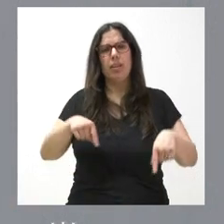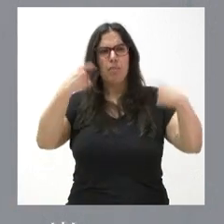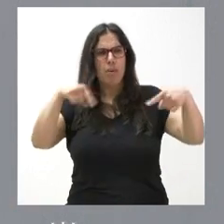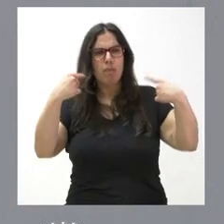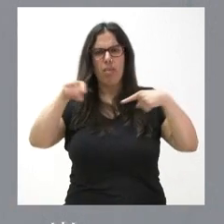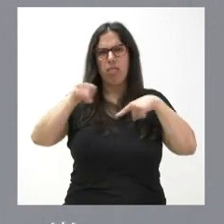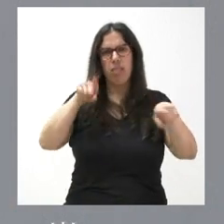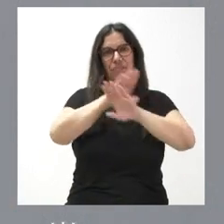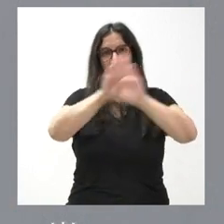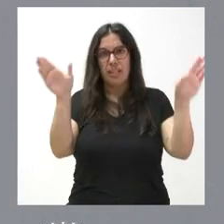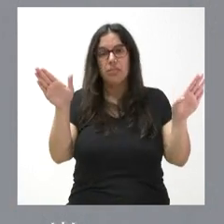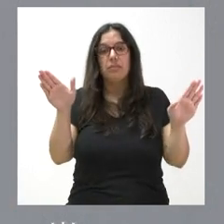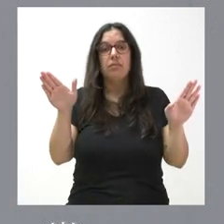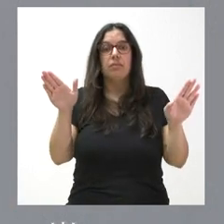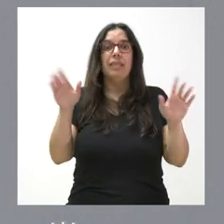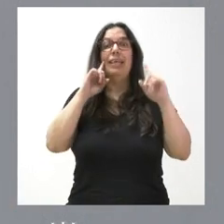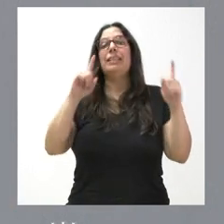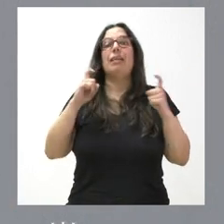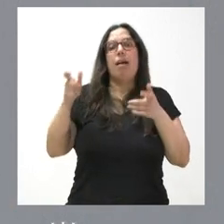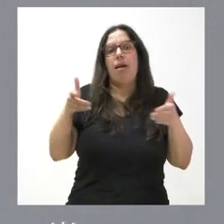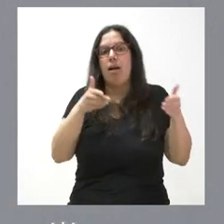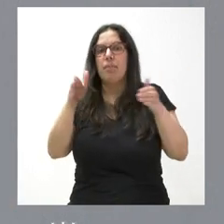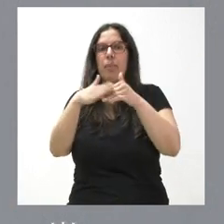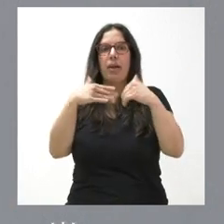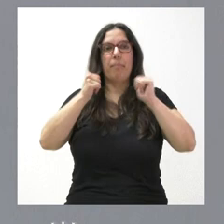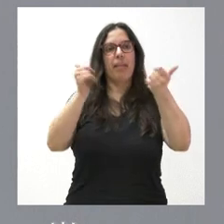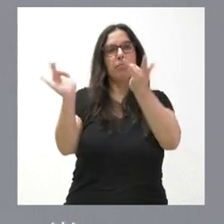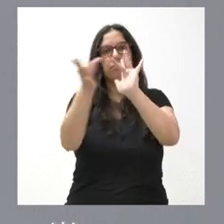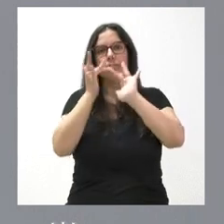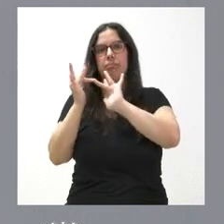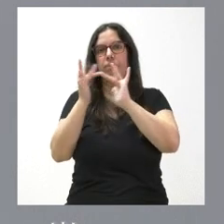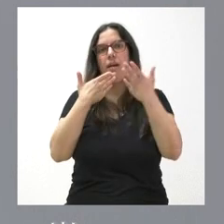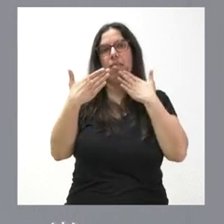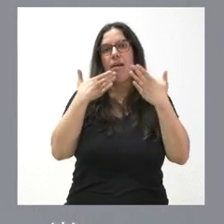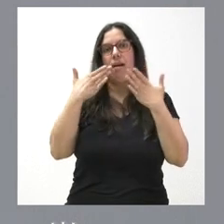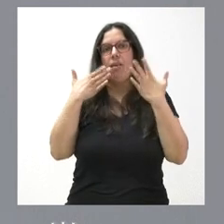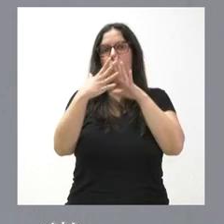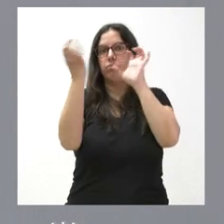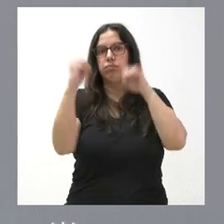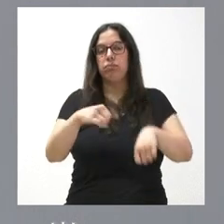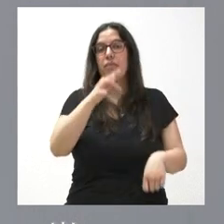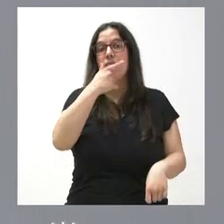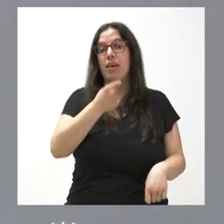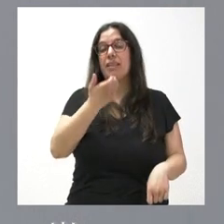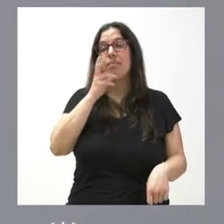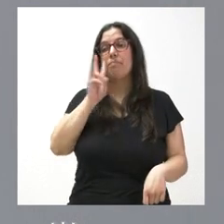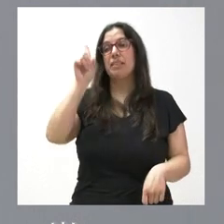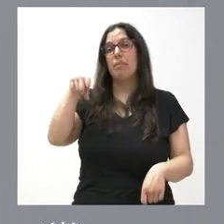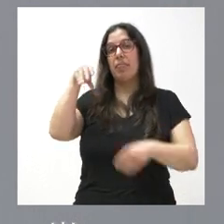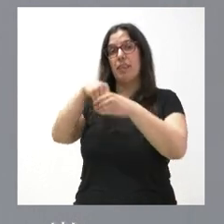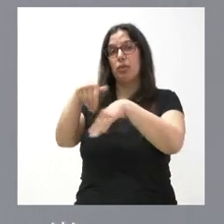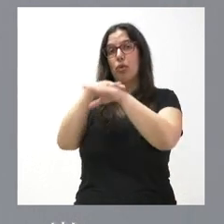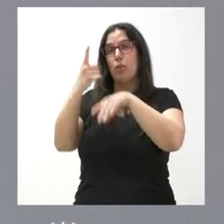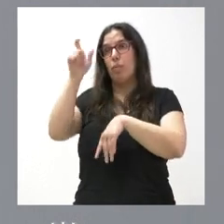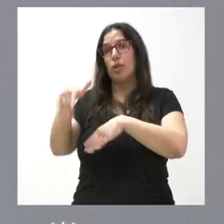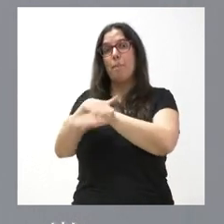y a intentar cauces para el diálogo y para el encuentro. Yo creo que cuando vemos también a un ministro del Gobierno de España que dedica más